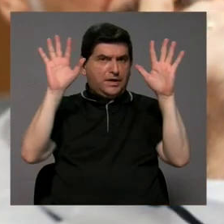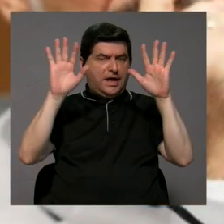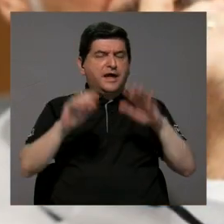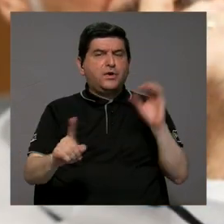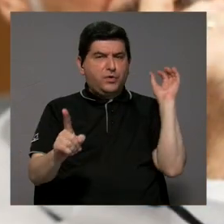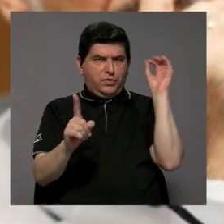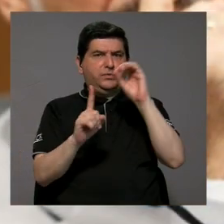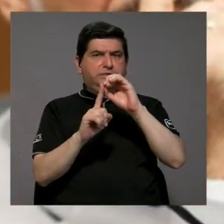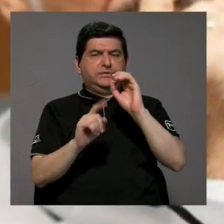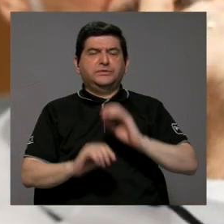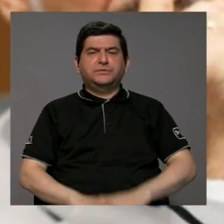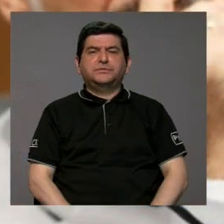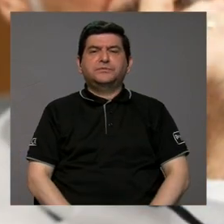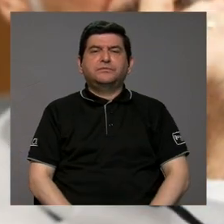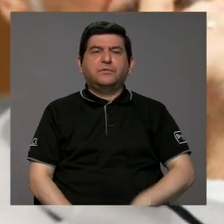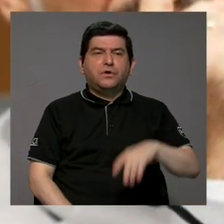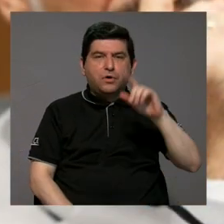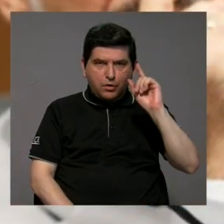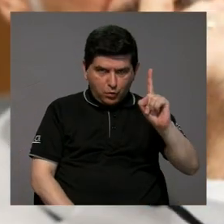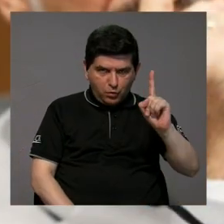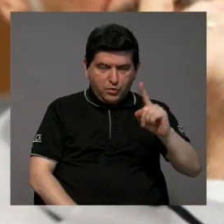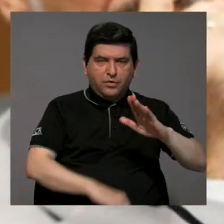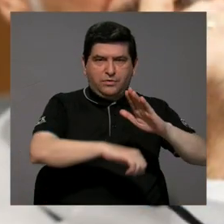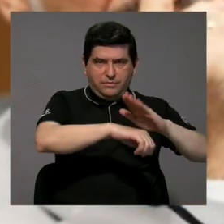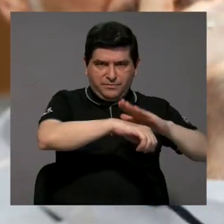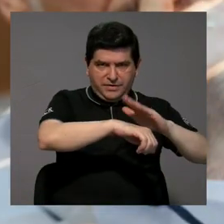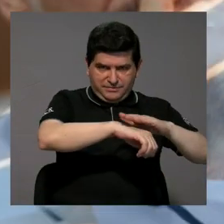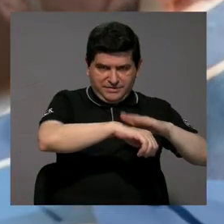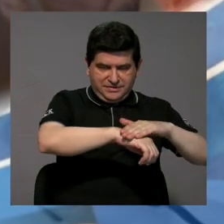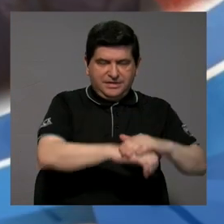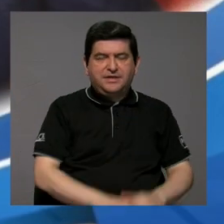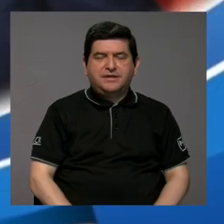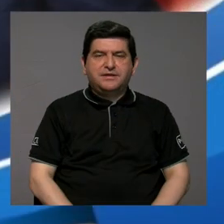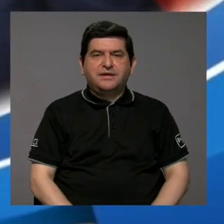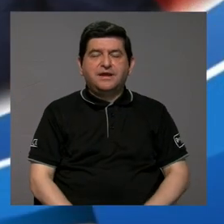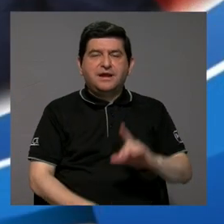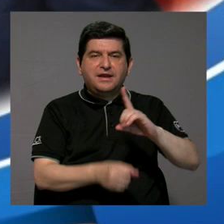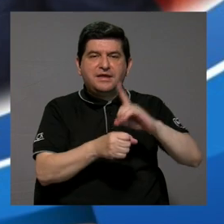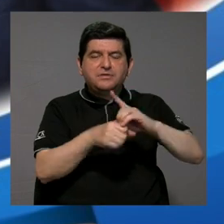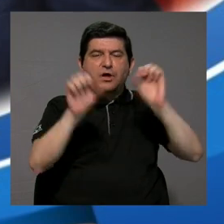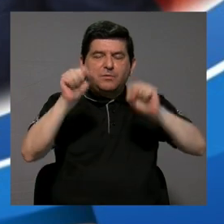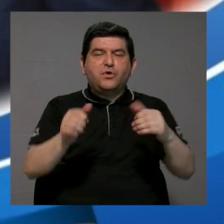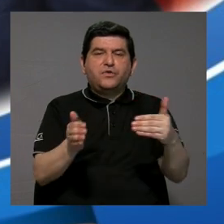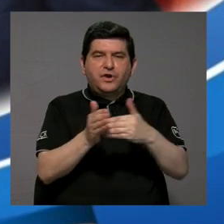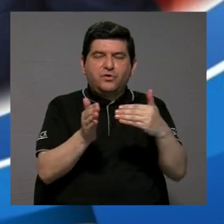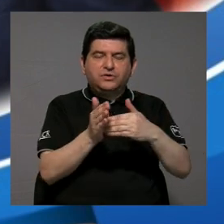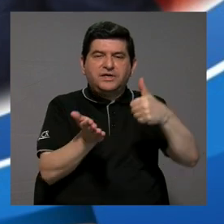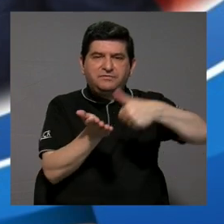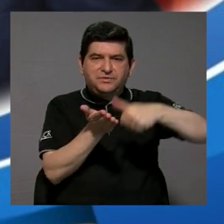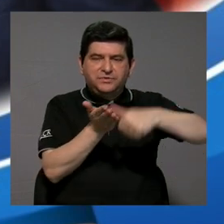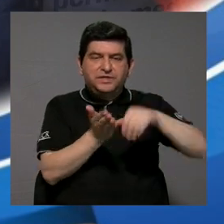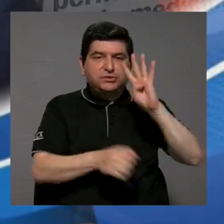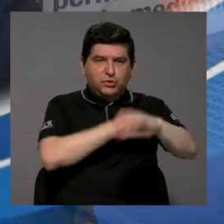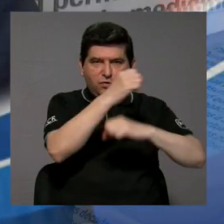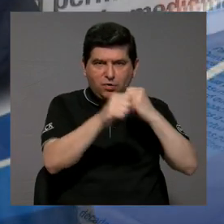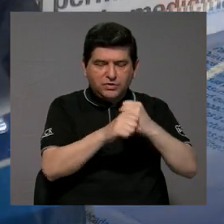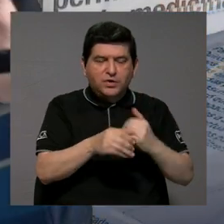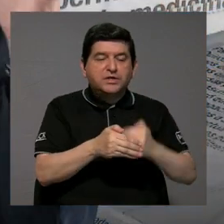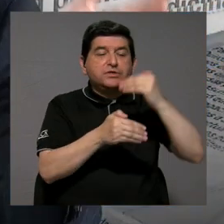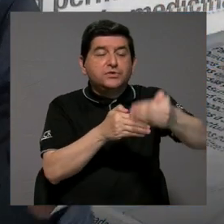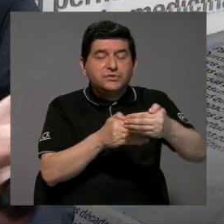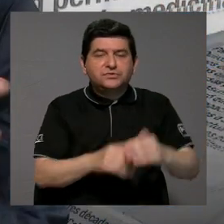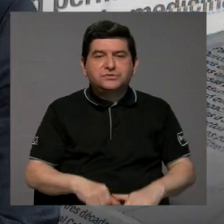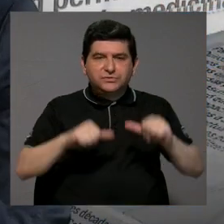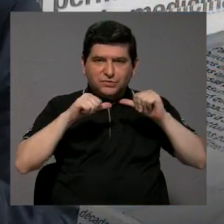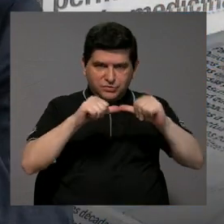claro, ese es el objetivo. Una de ellas es entonces permitir, en resumen, que las y los diputados se puedan reelegir por cuatro años más para